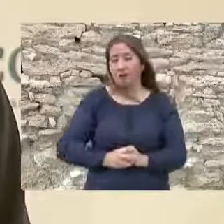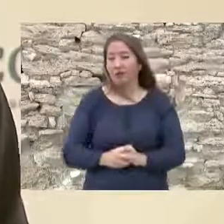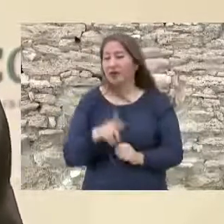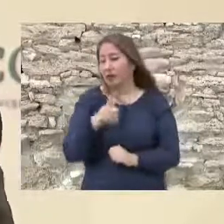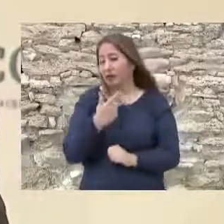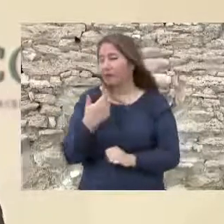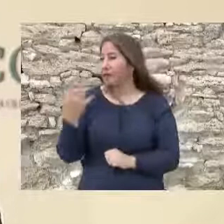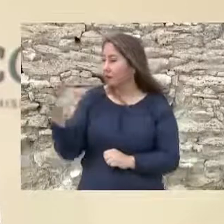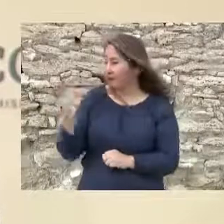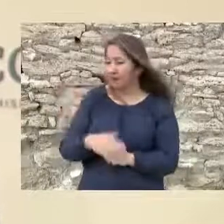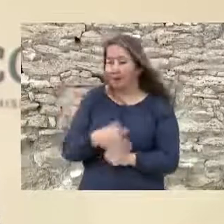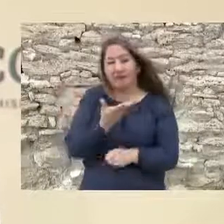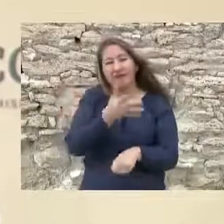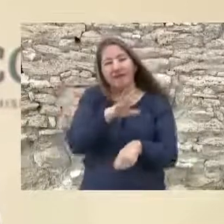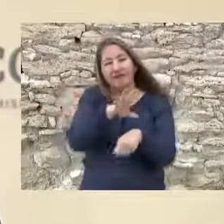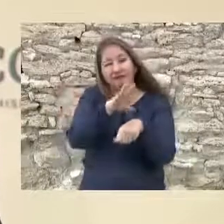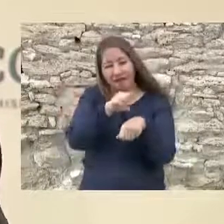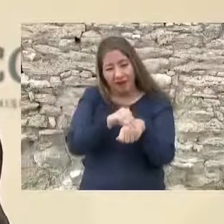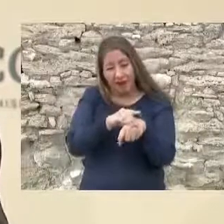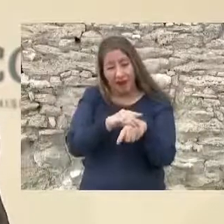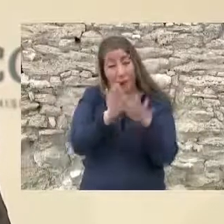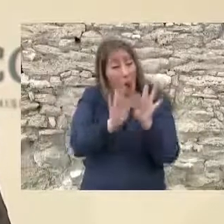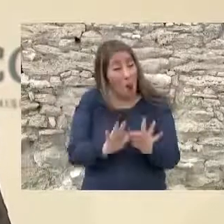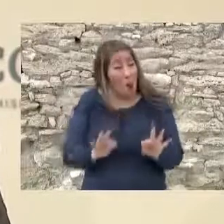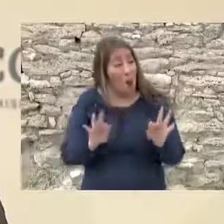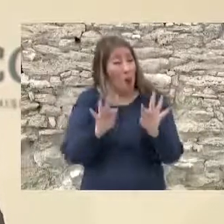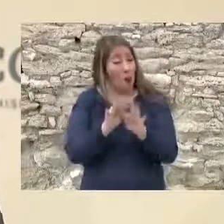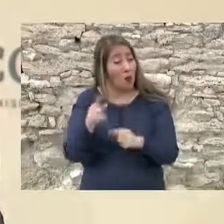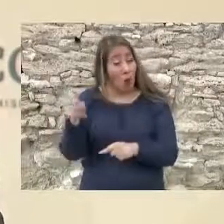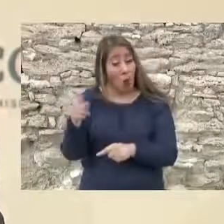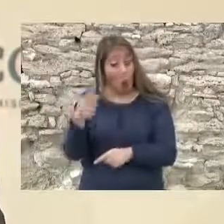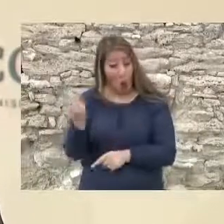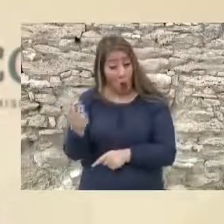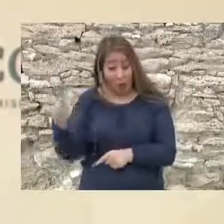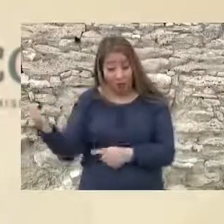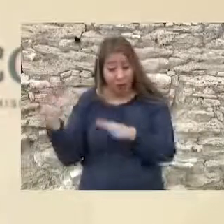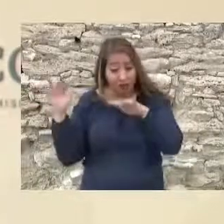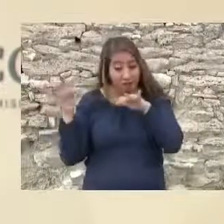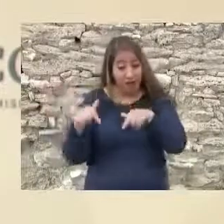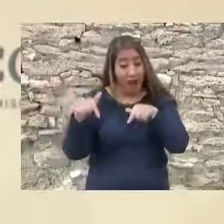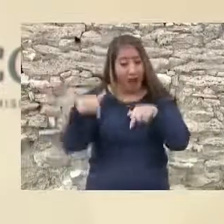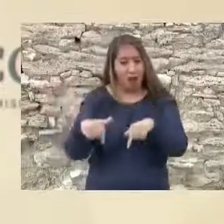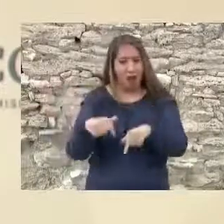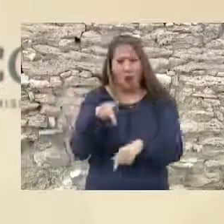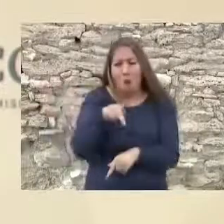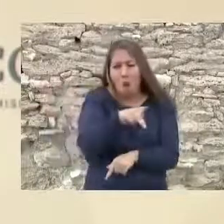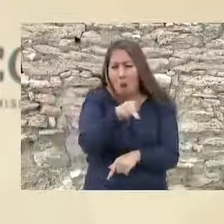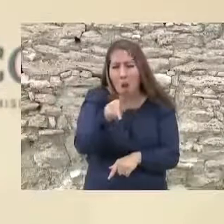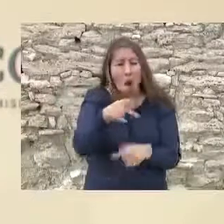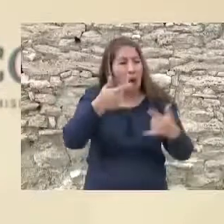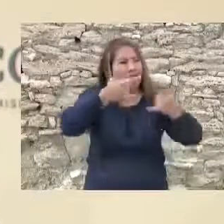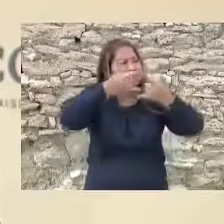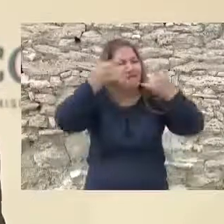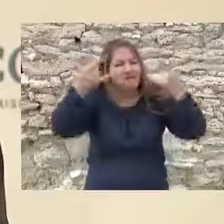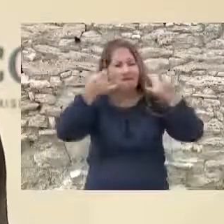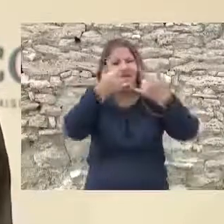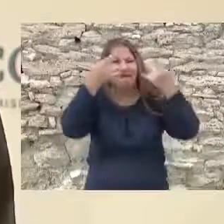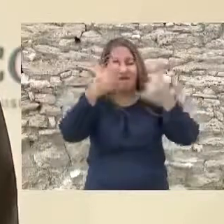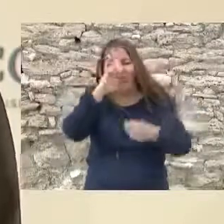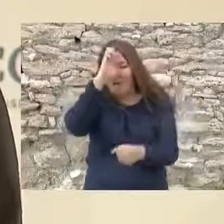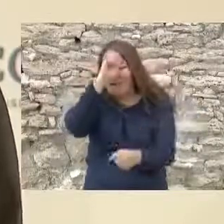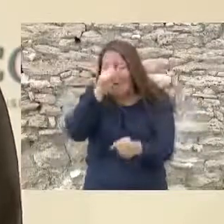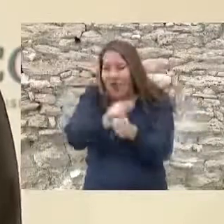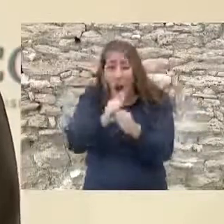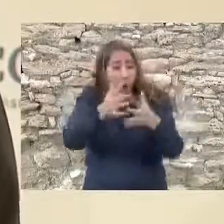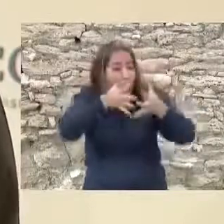Permítame enfatizar, señor Presidente, que está usted en un pueblo excepcional, lleno de historia, cultura y de